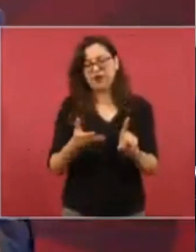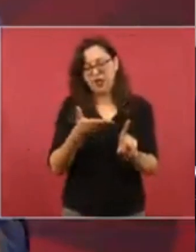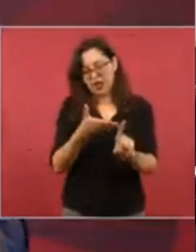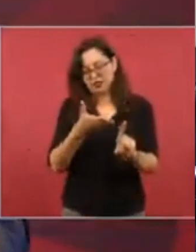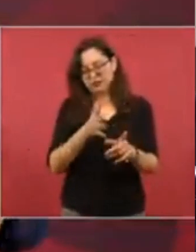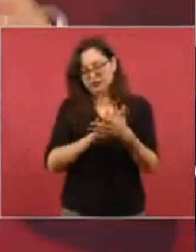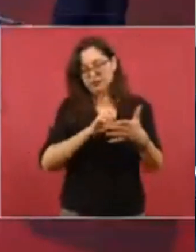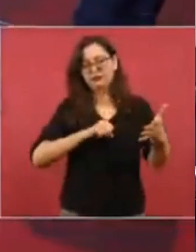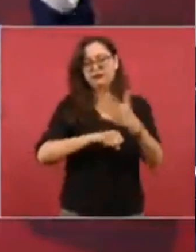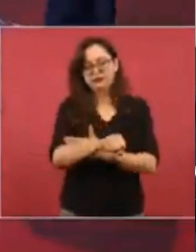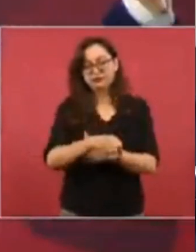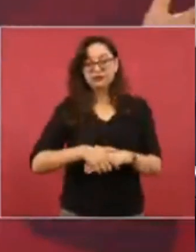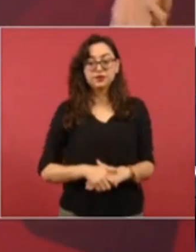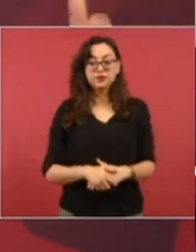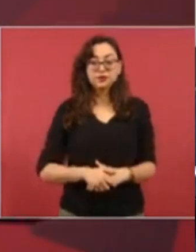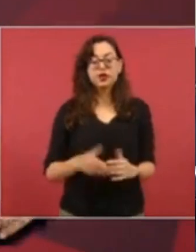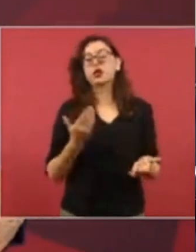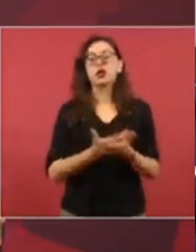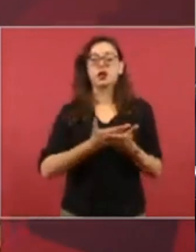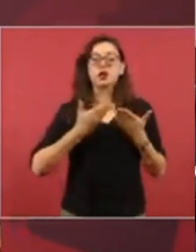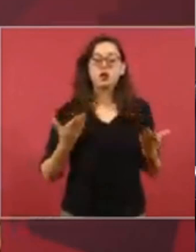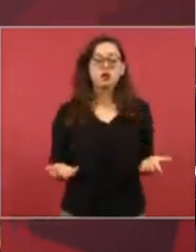Dicen que no es Ovidio.